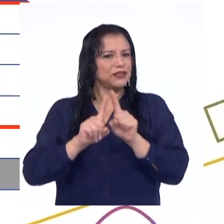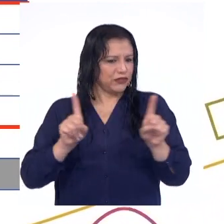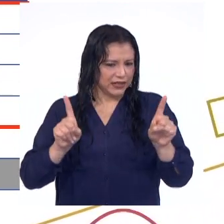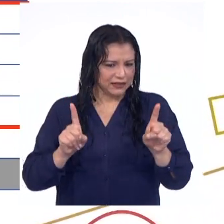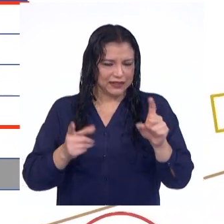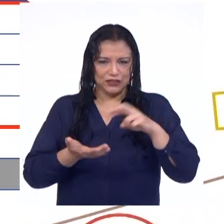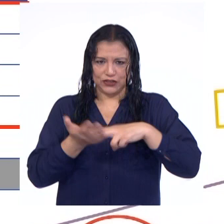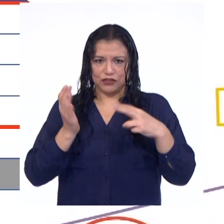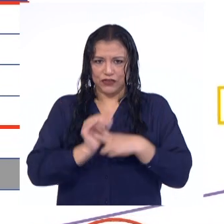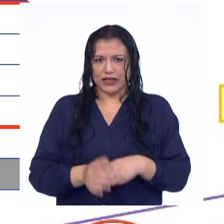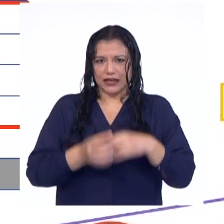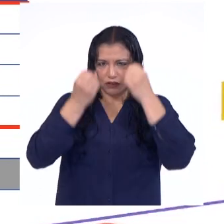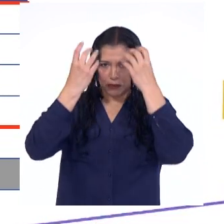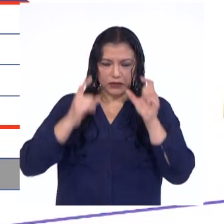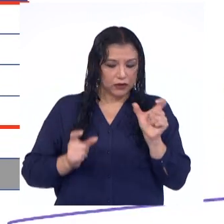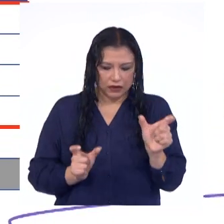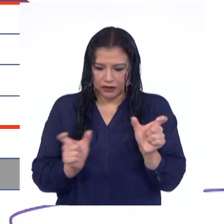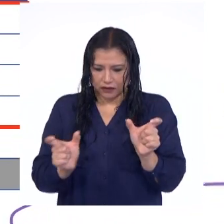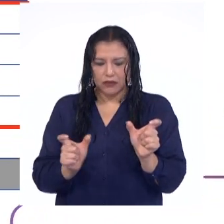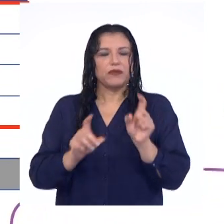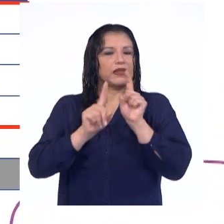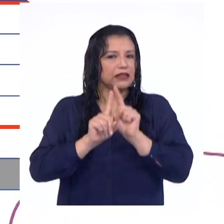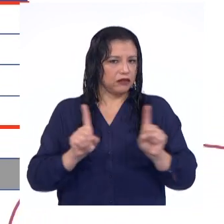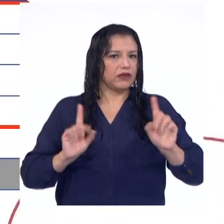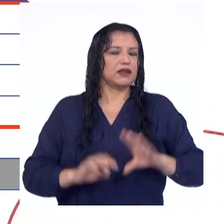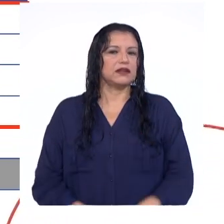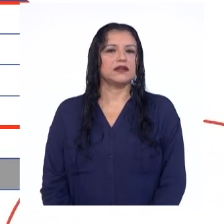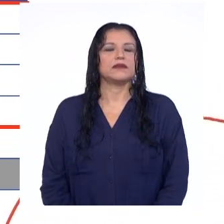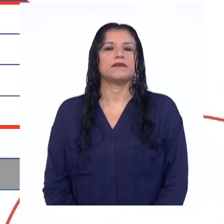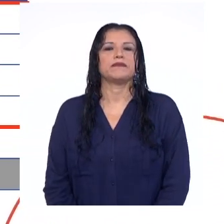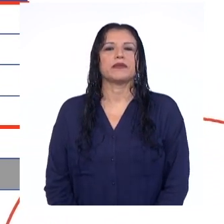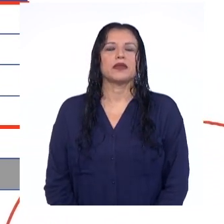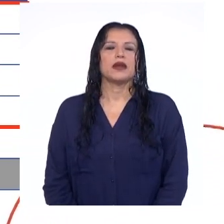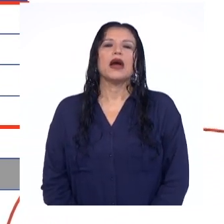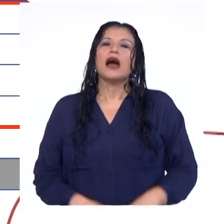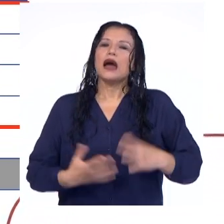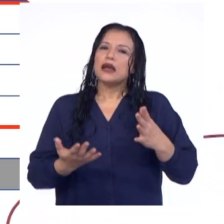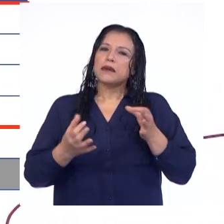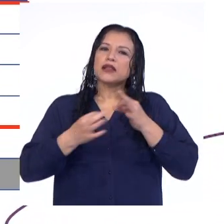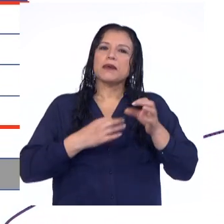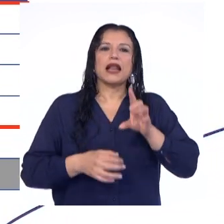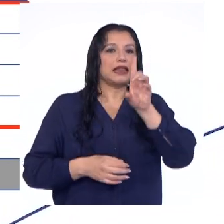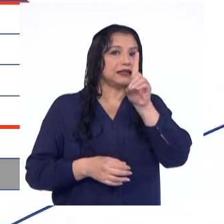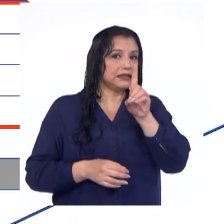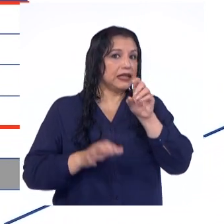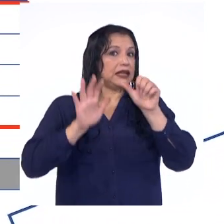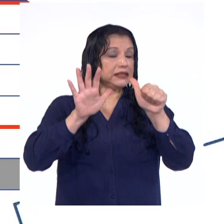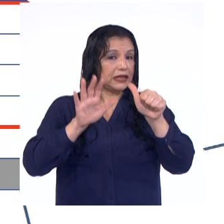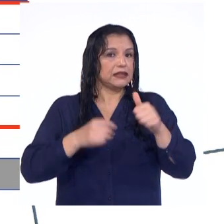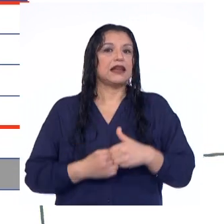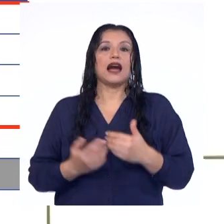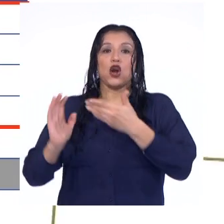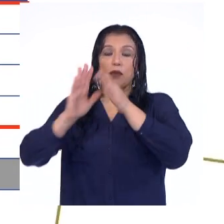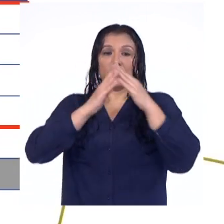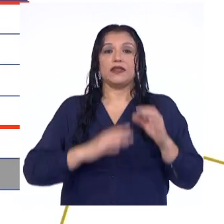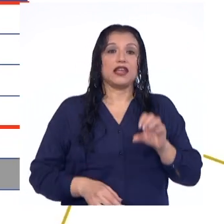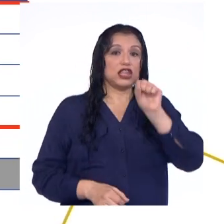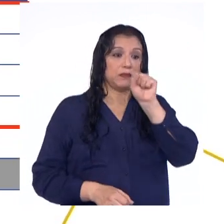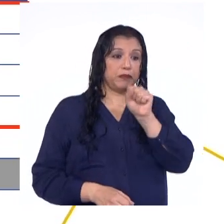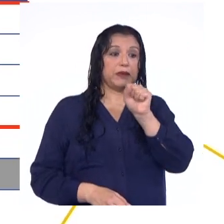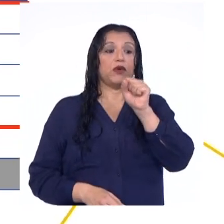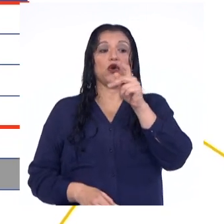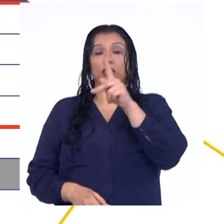los datos en esa posición también lo son. Indicando que para el decir 6, la comunidad Shipibo con Ivo